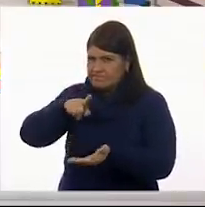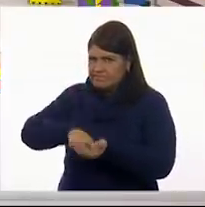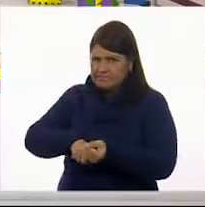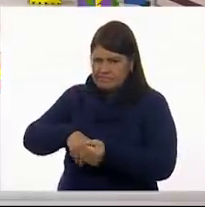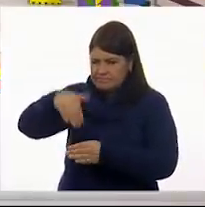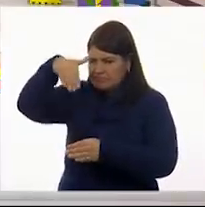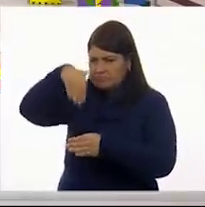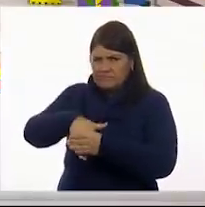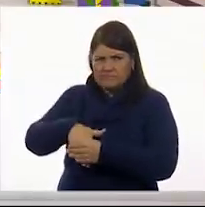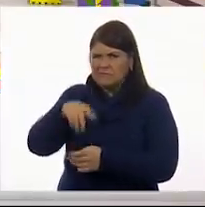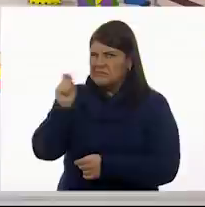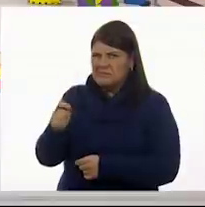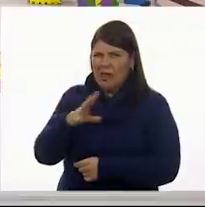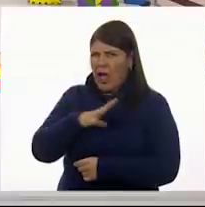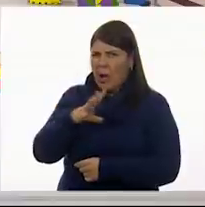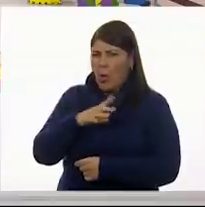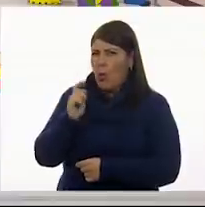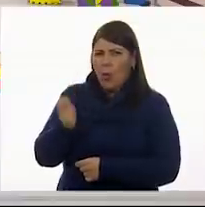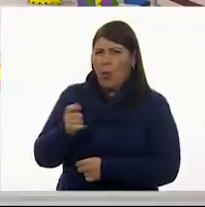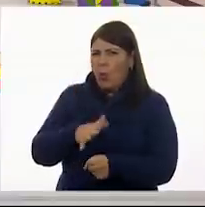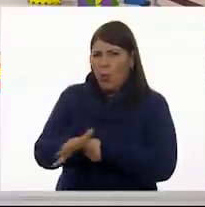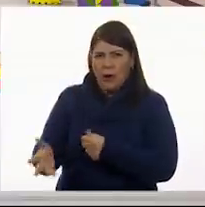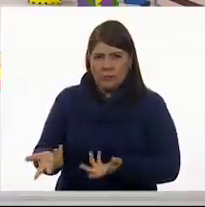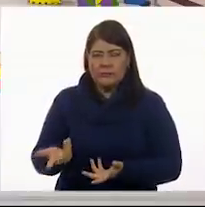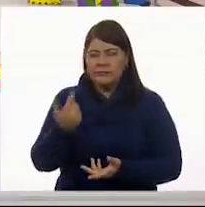sobre, Britza. Veamos.